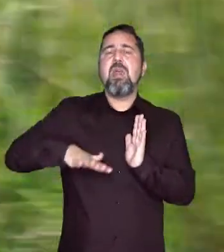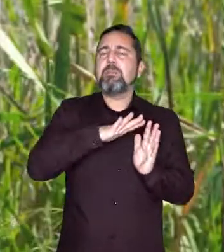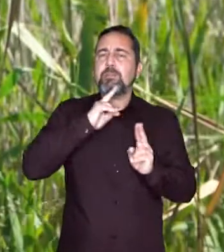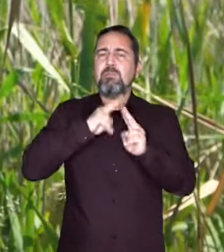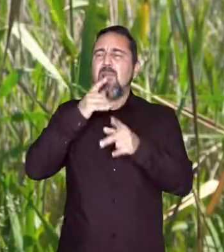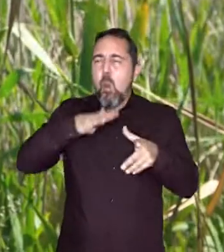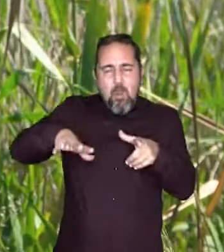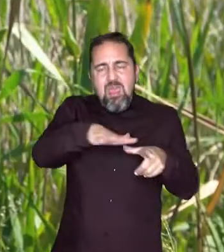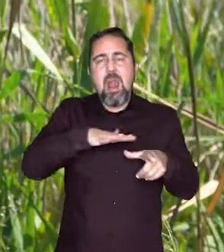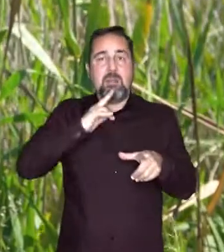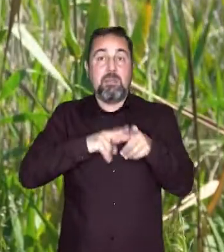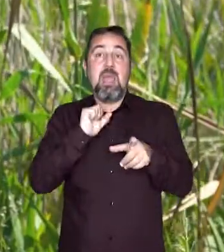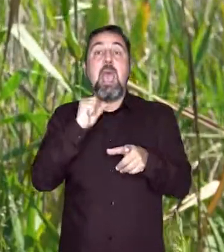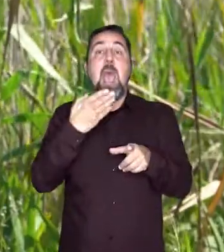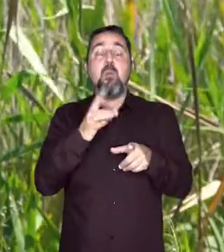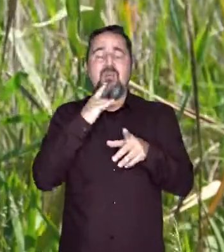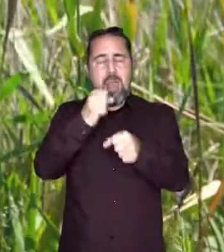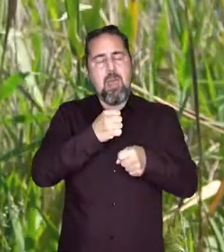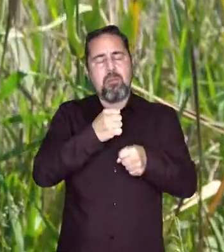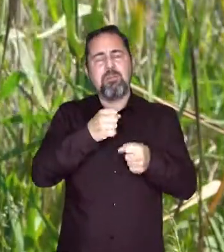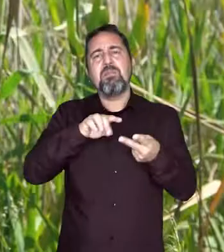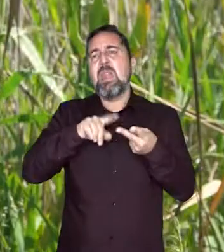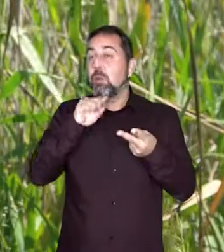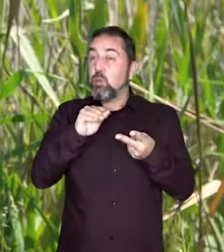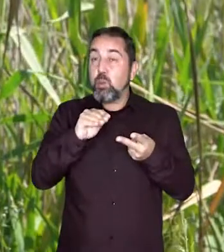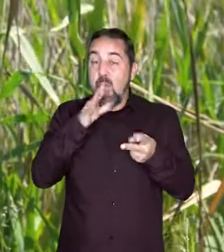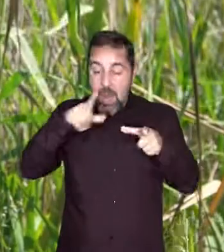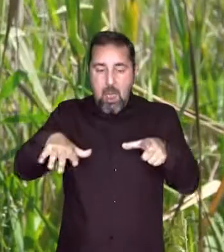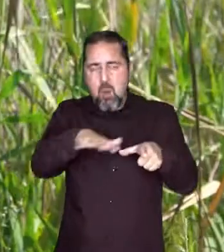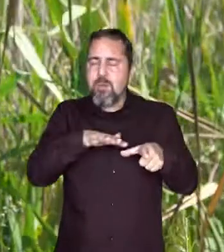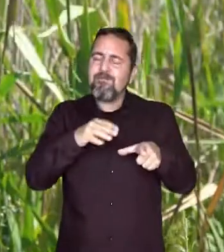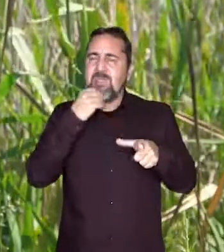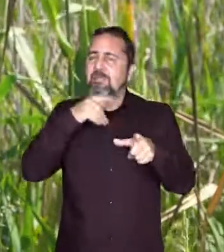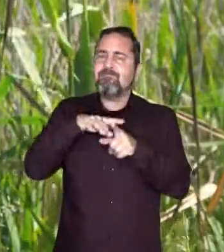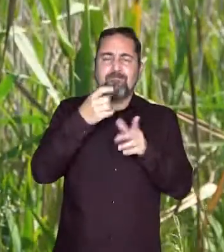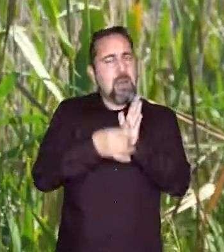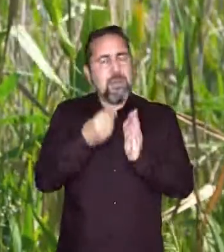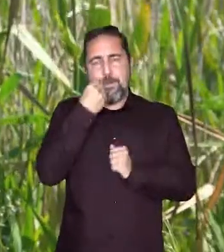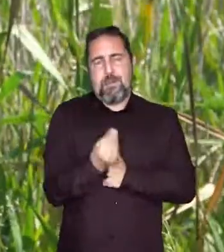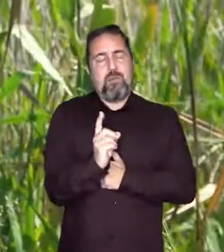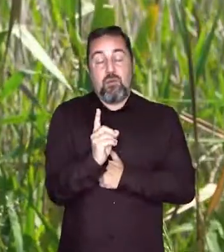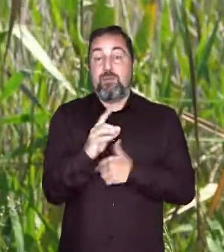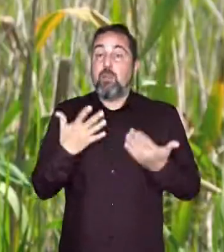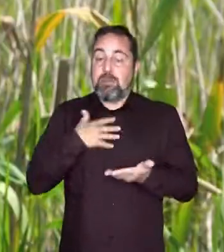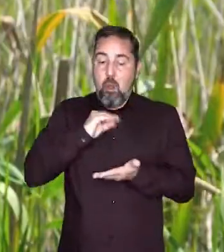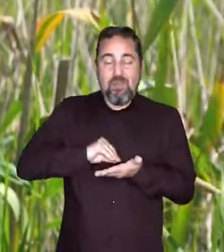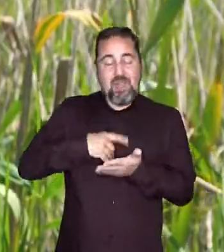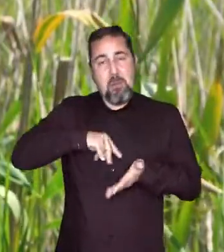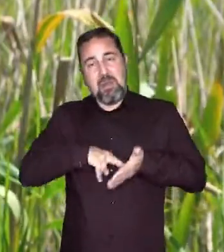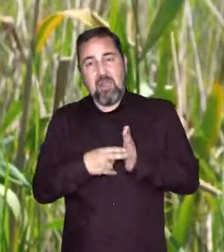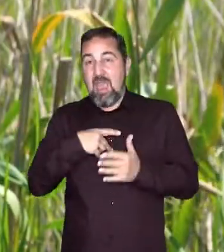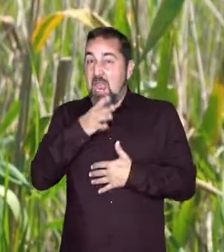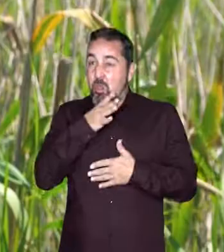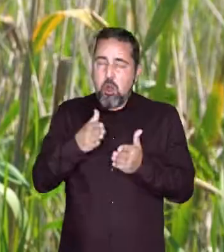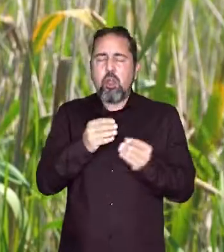La albufera de Valencia es el humedal más emblemático de la demarcación. La calidad de las aguas de su lago no alcanza en el buen estado. Por este